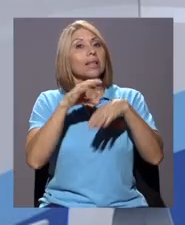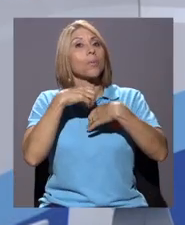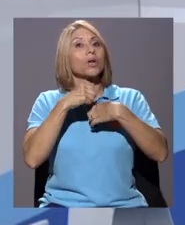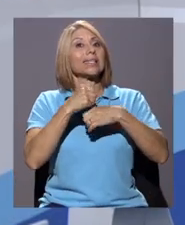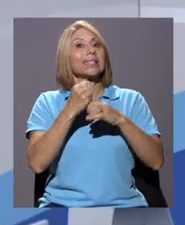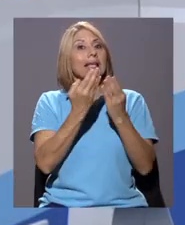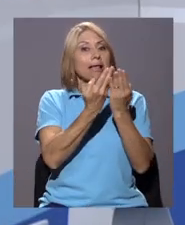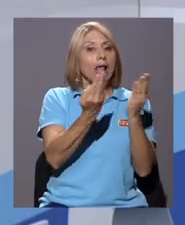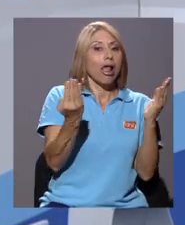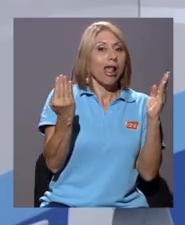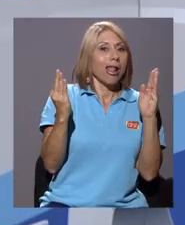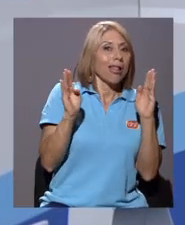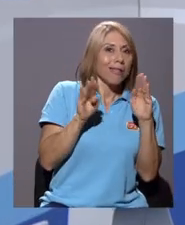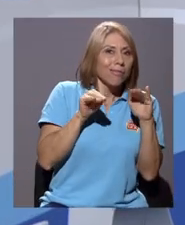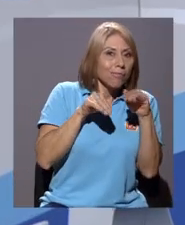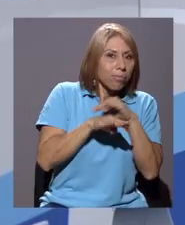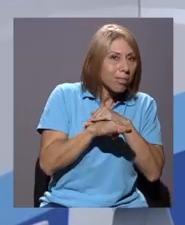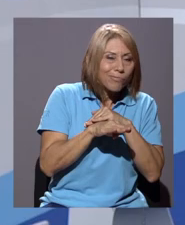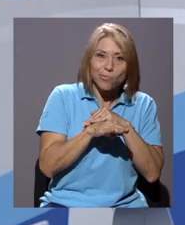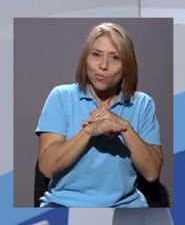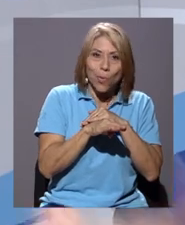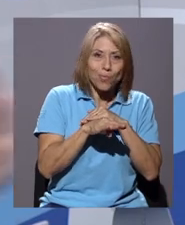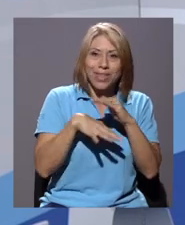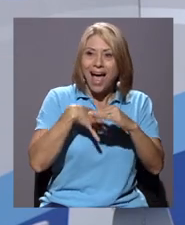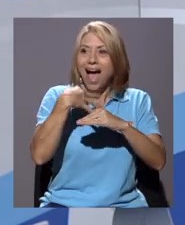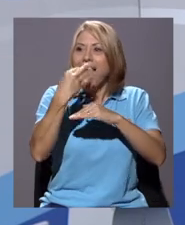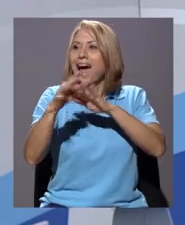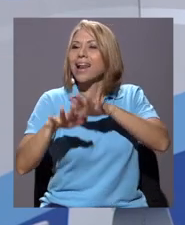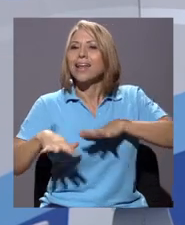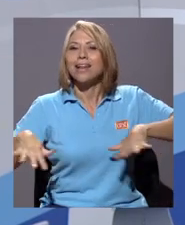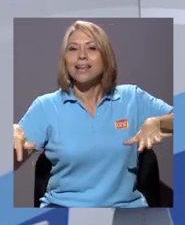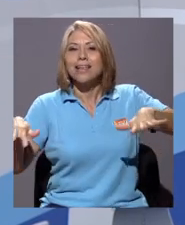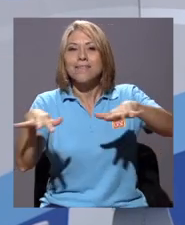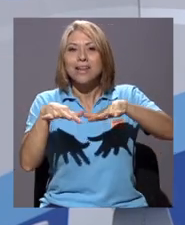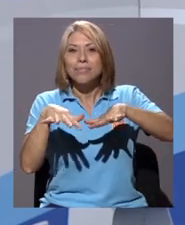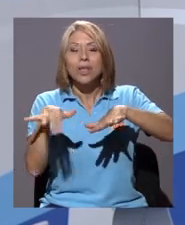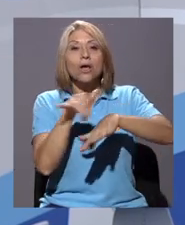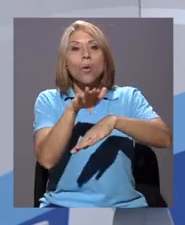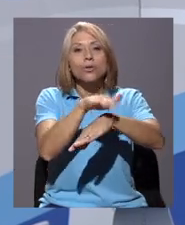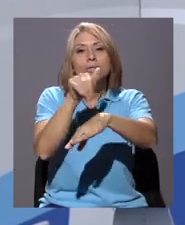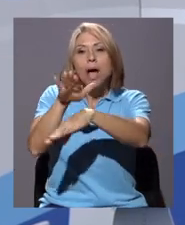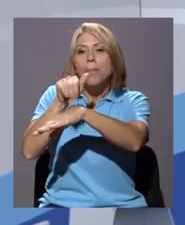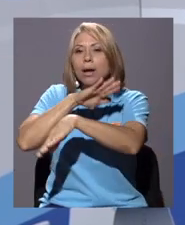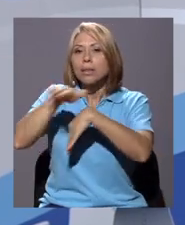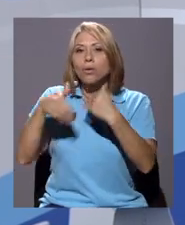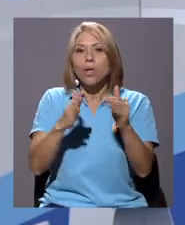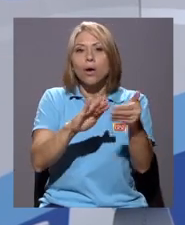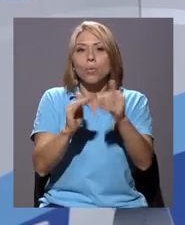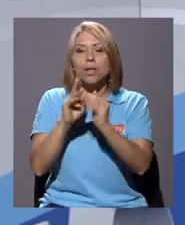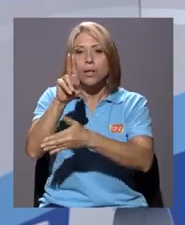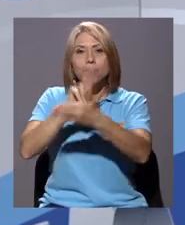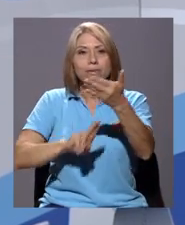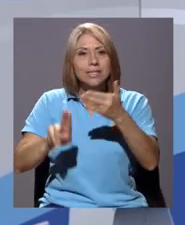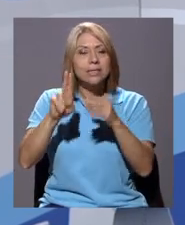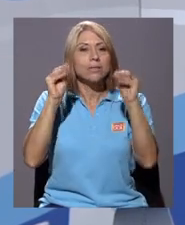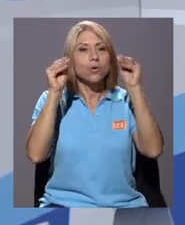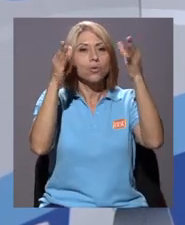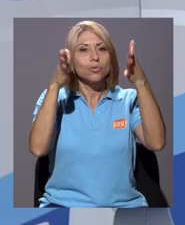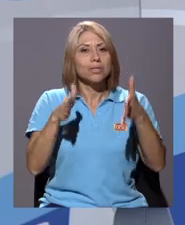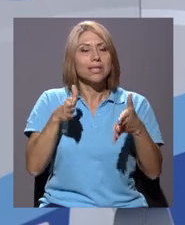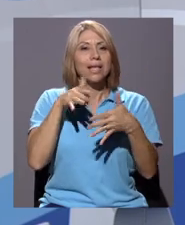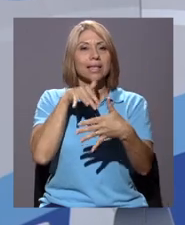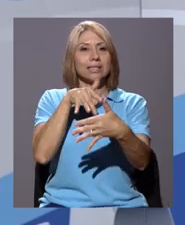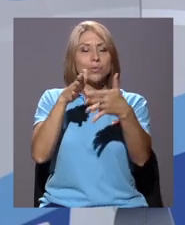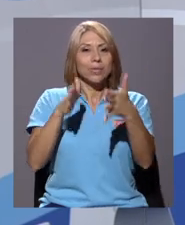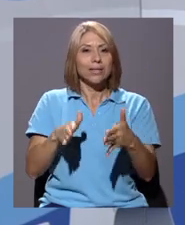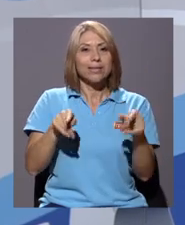Y la idea era como llamar a toda la comunidad universitaria, a los docentes, a los estudiantes, a todos, y también